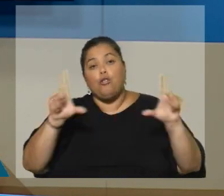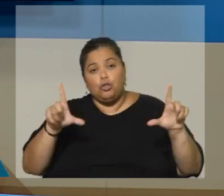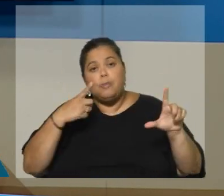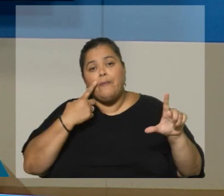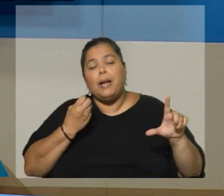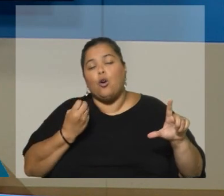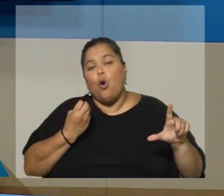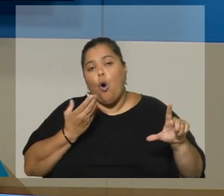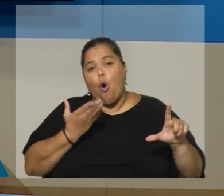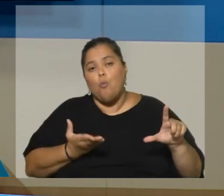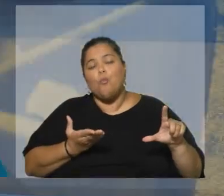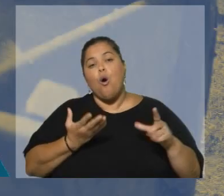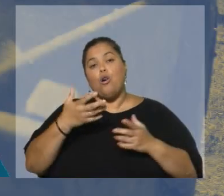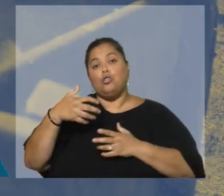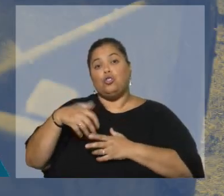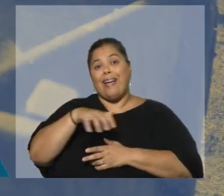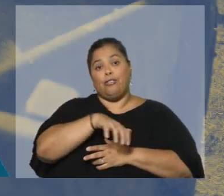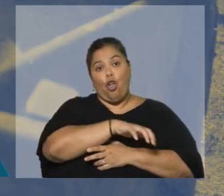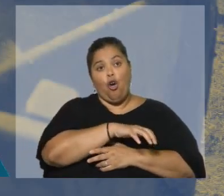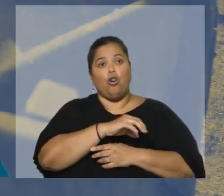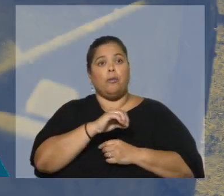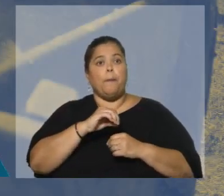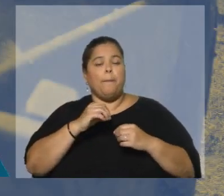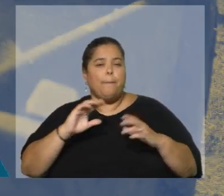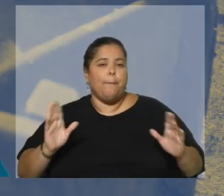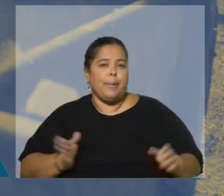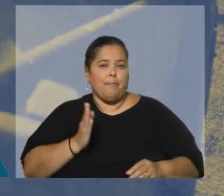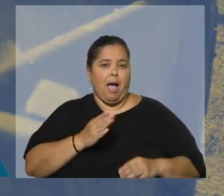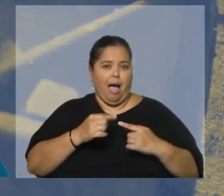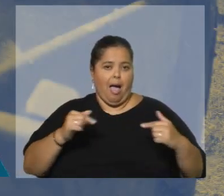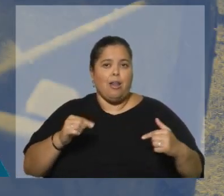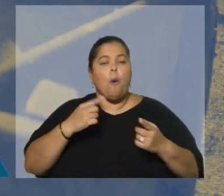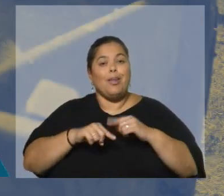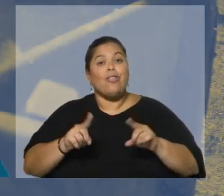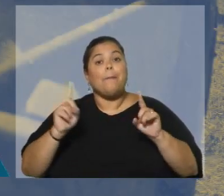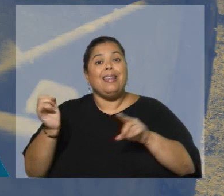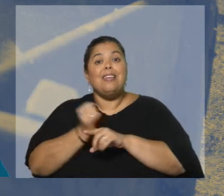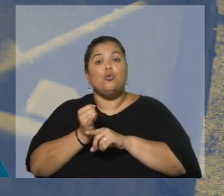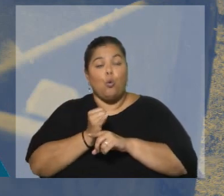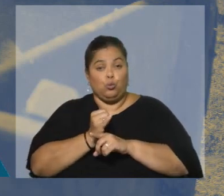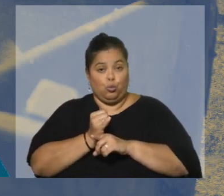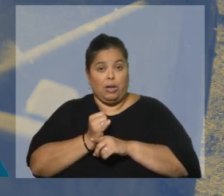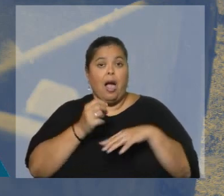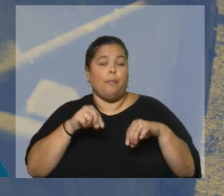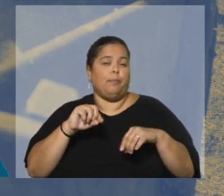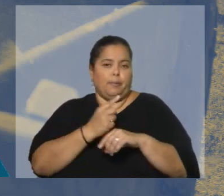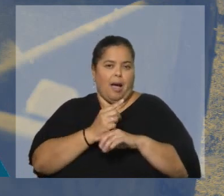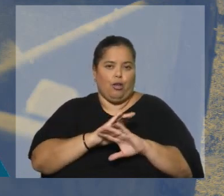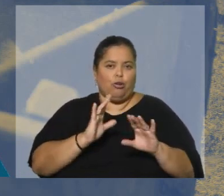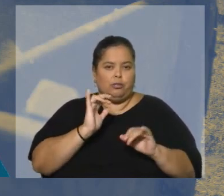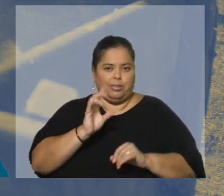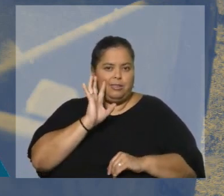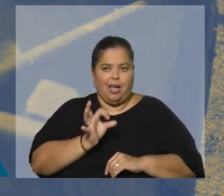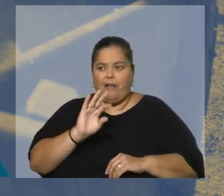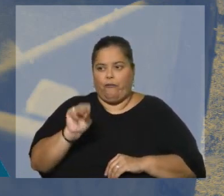no solamente sobre el sector primario, sino también sobre la industria. Acá, el impacto de la sequía, que